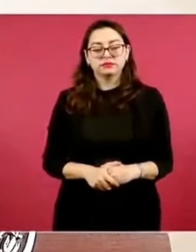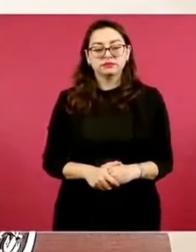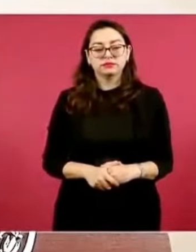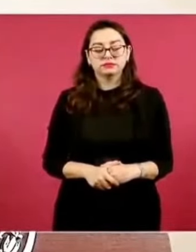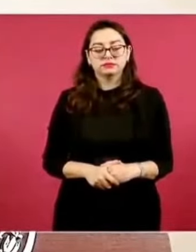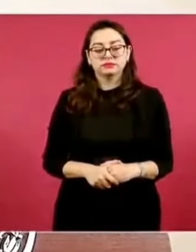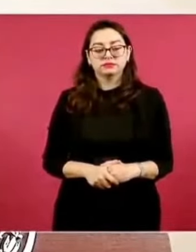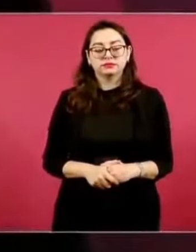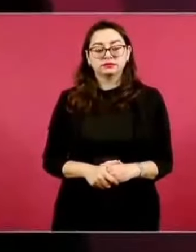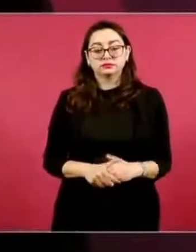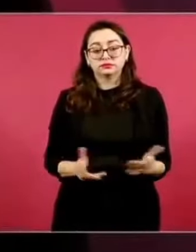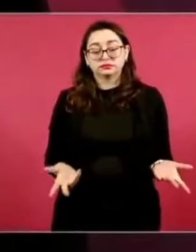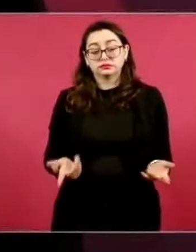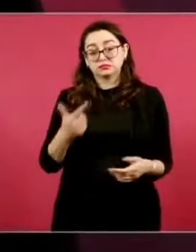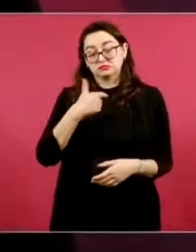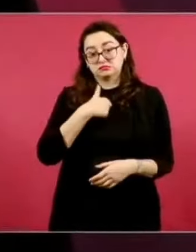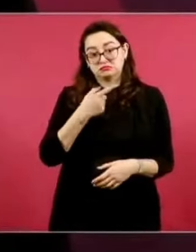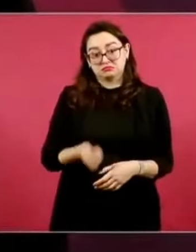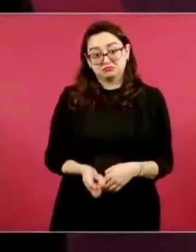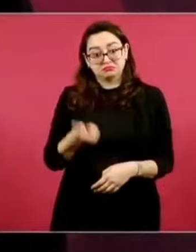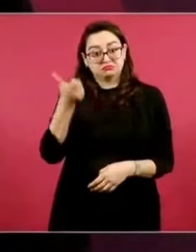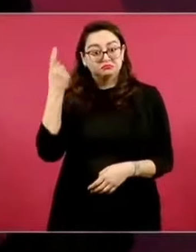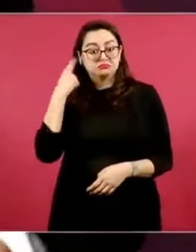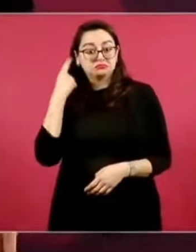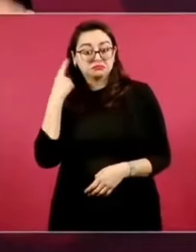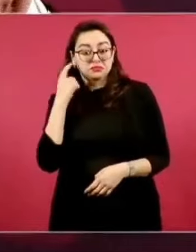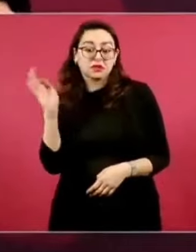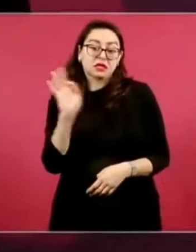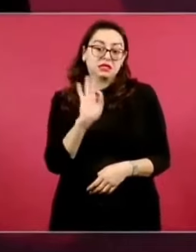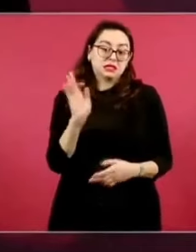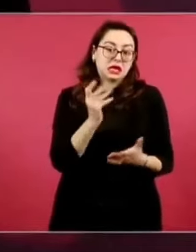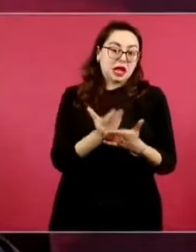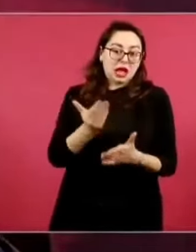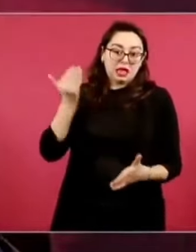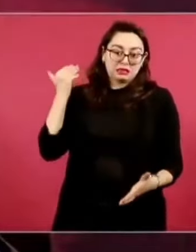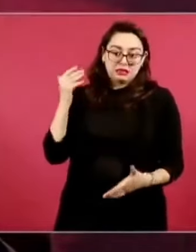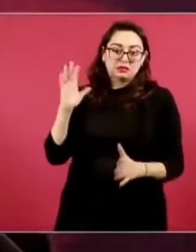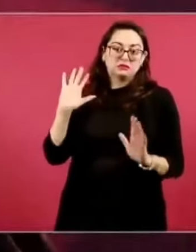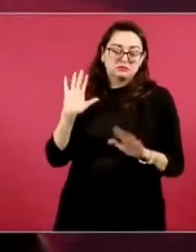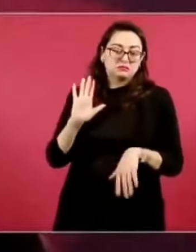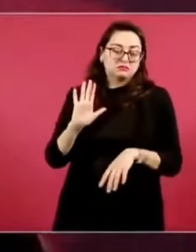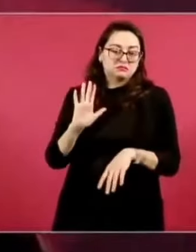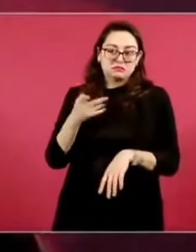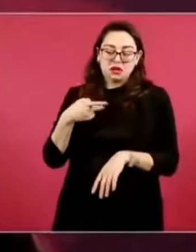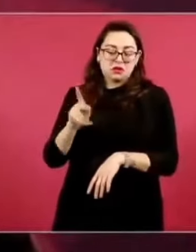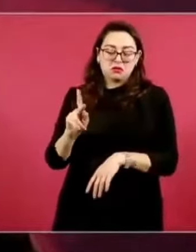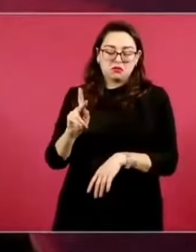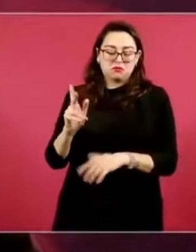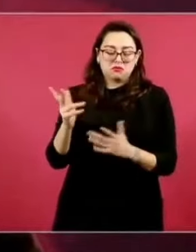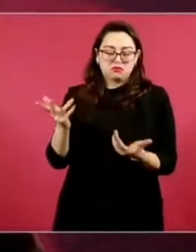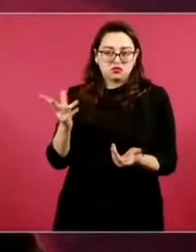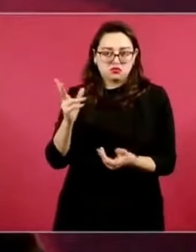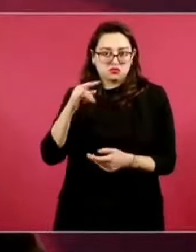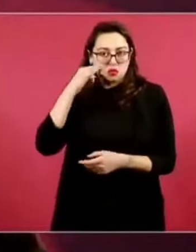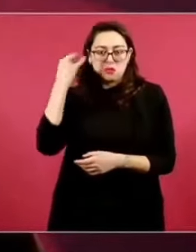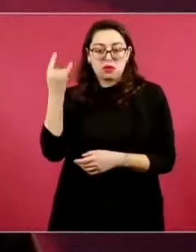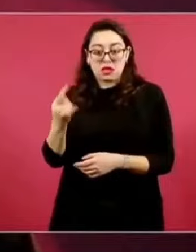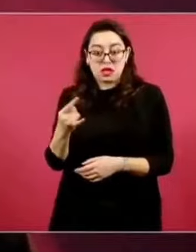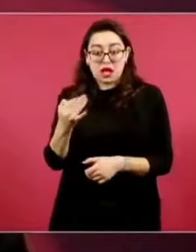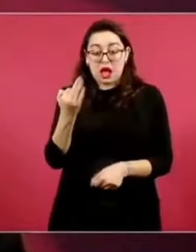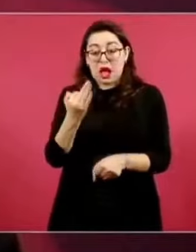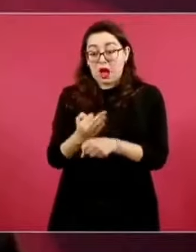que no esté yo enterado, pero es la primera vez que veo que la